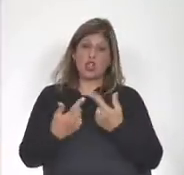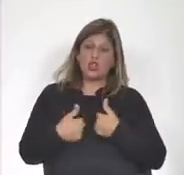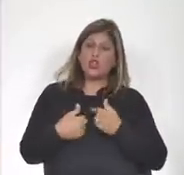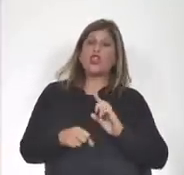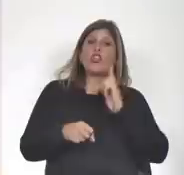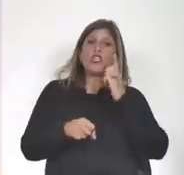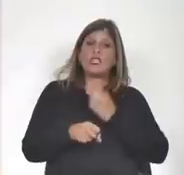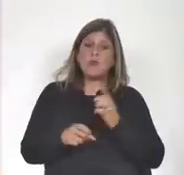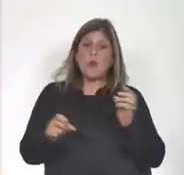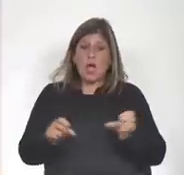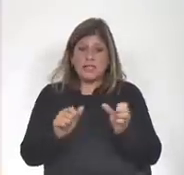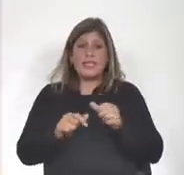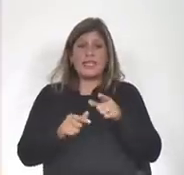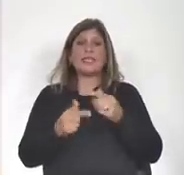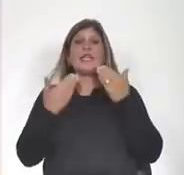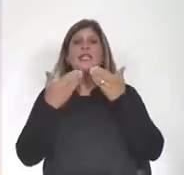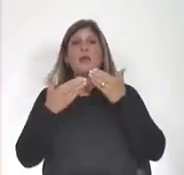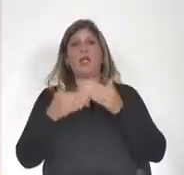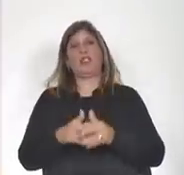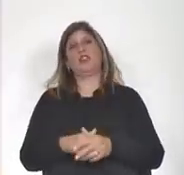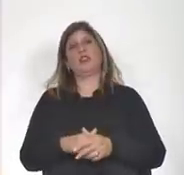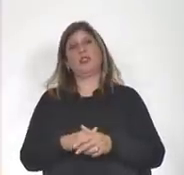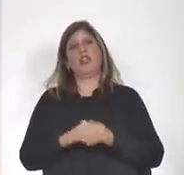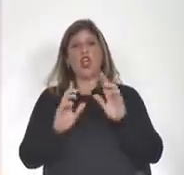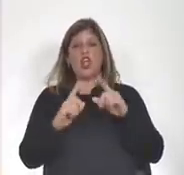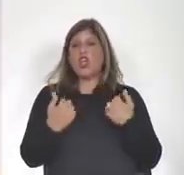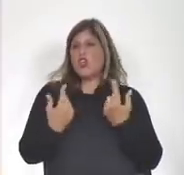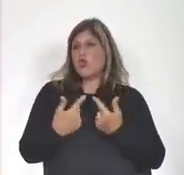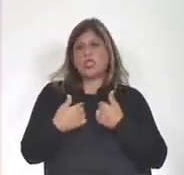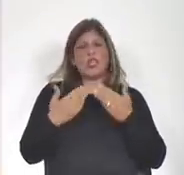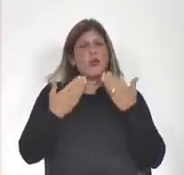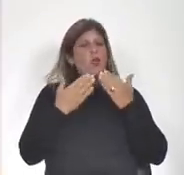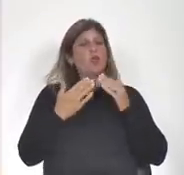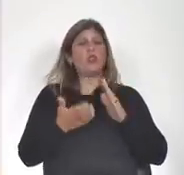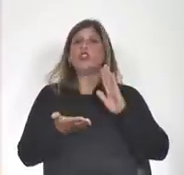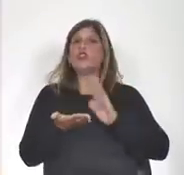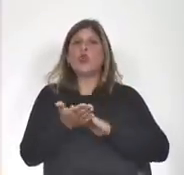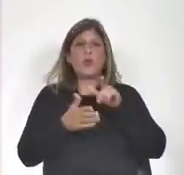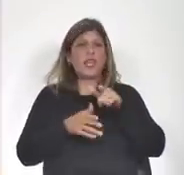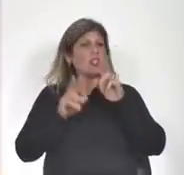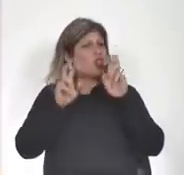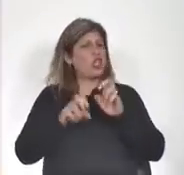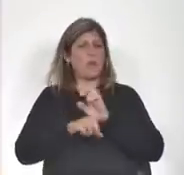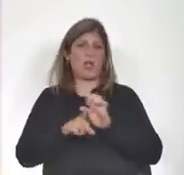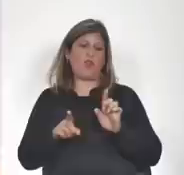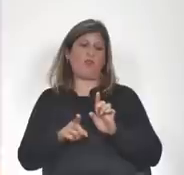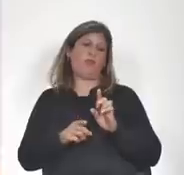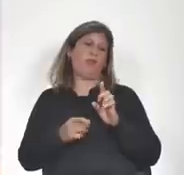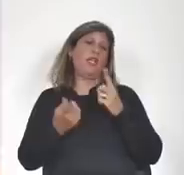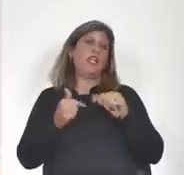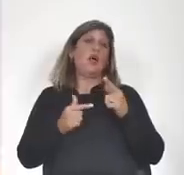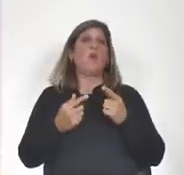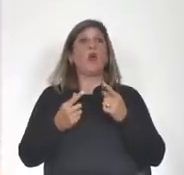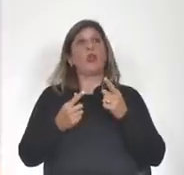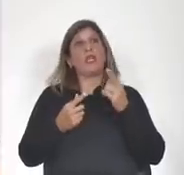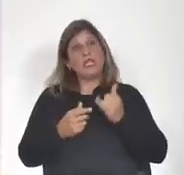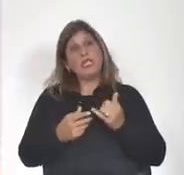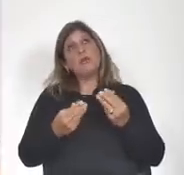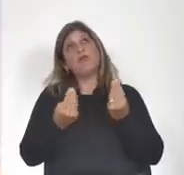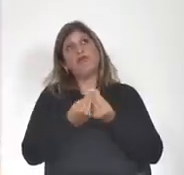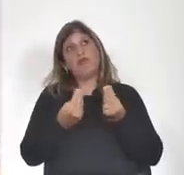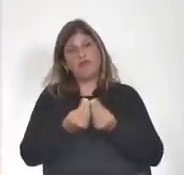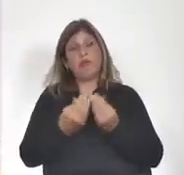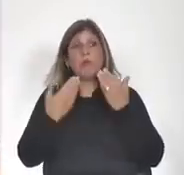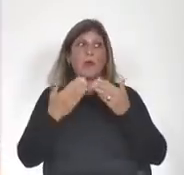hacer esta interpelación y nuestras preguntas no van a estar referidas a estos temas, tendríamos mucho para preguntar y mucho para decir.